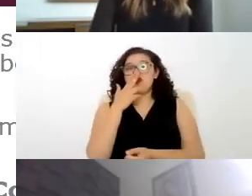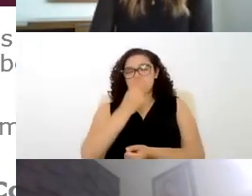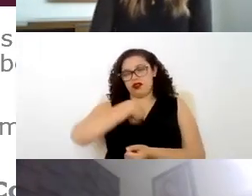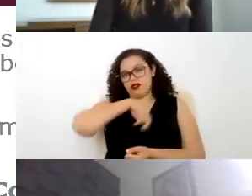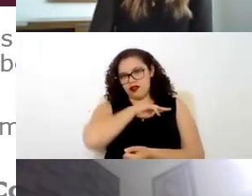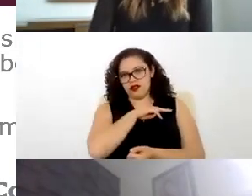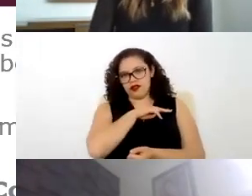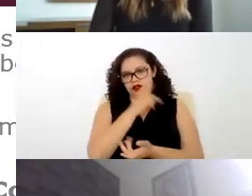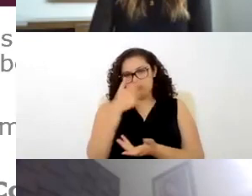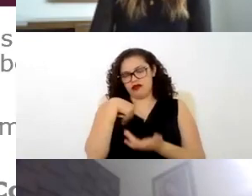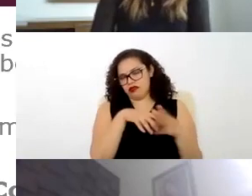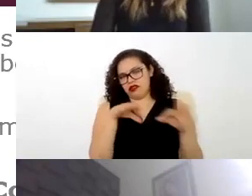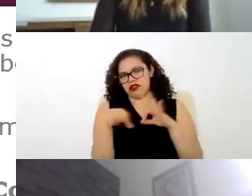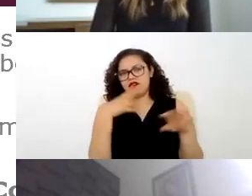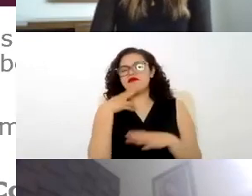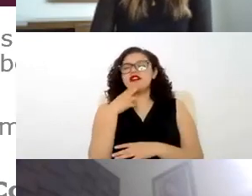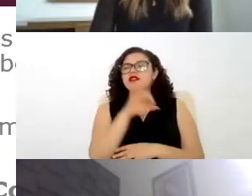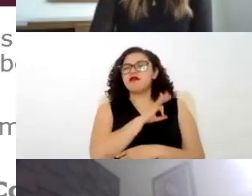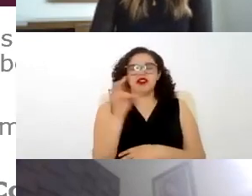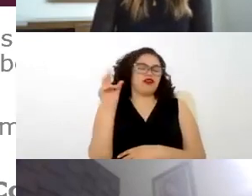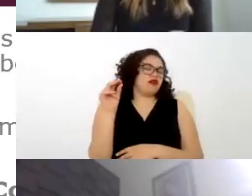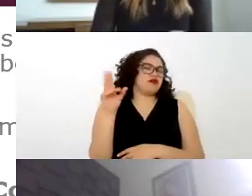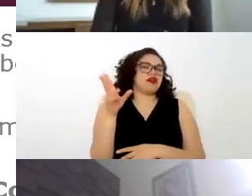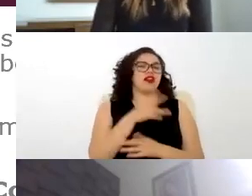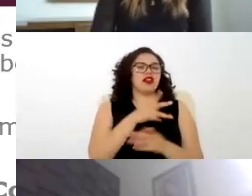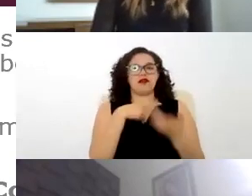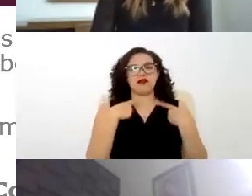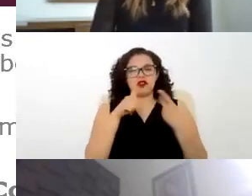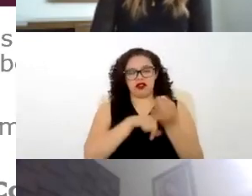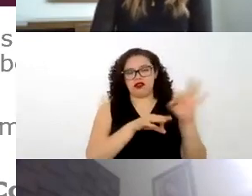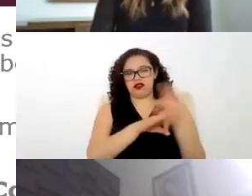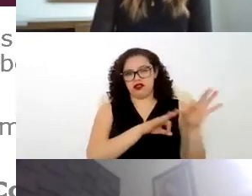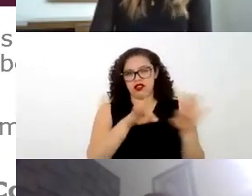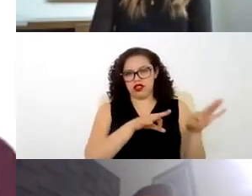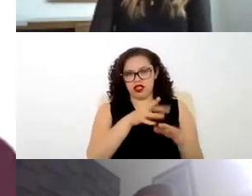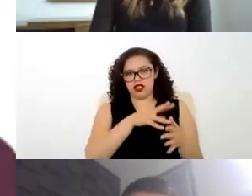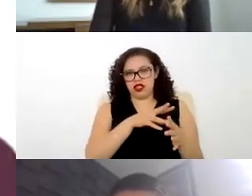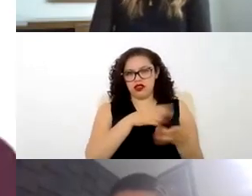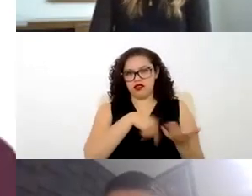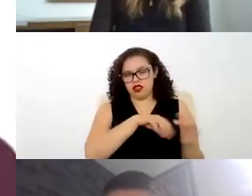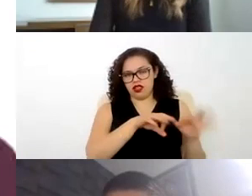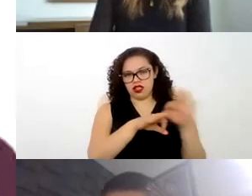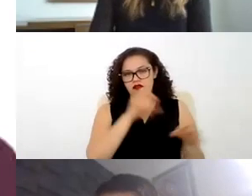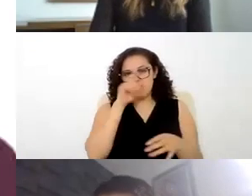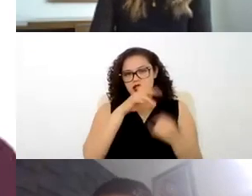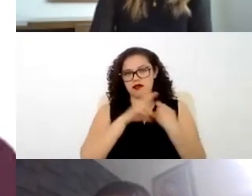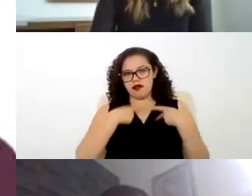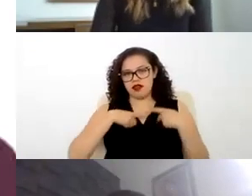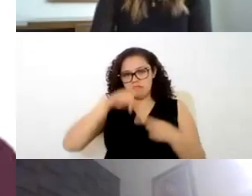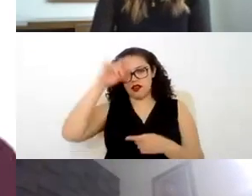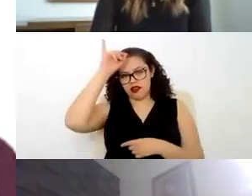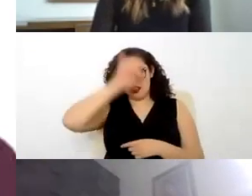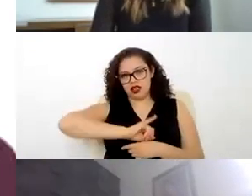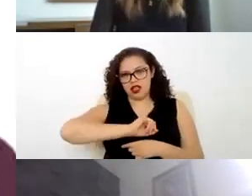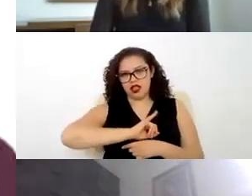nuestros centros de trabajo con los trabajadores y pues con los mismos patrones entonces pues con esto